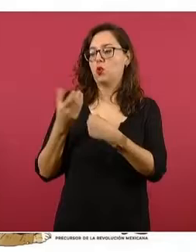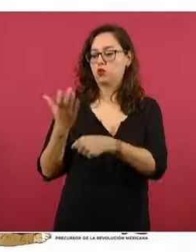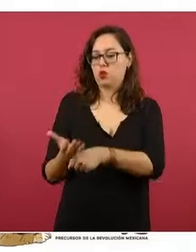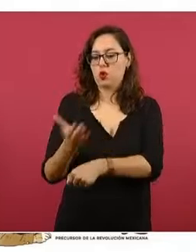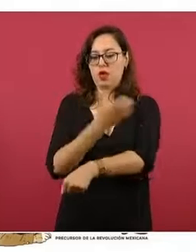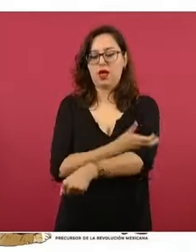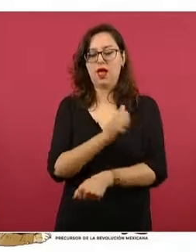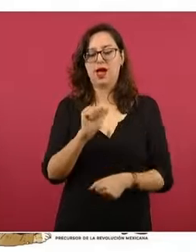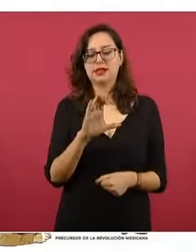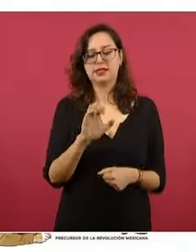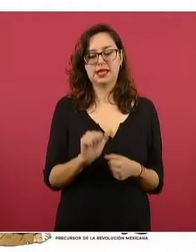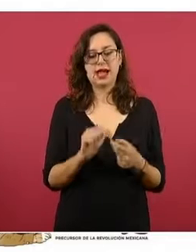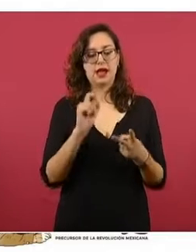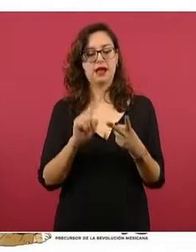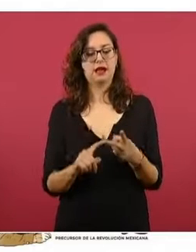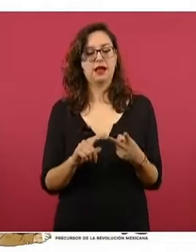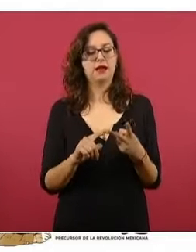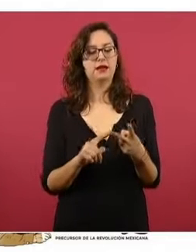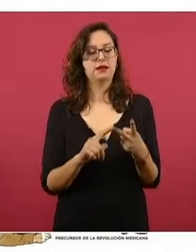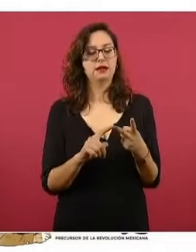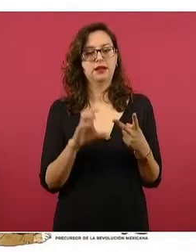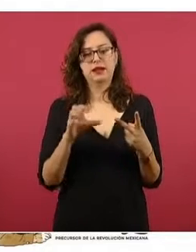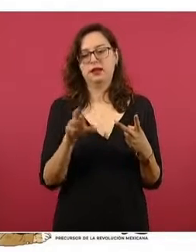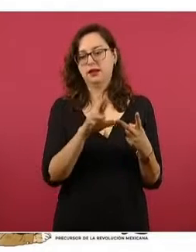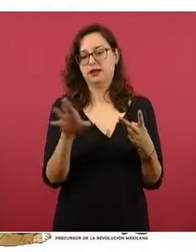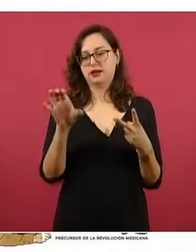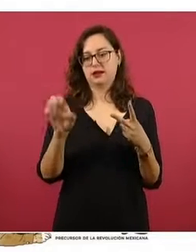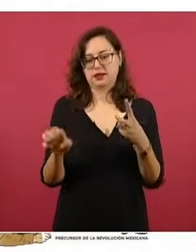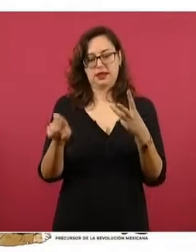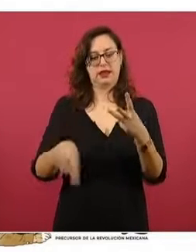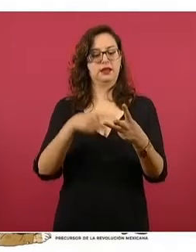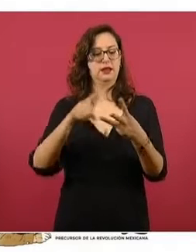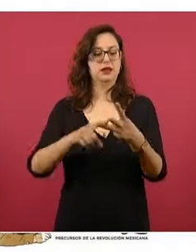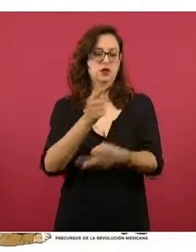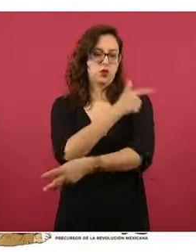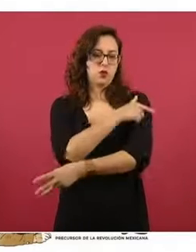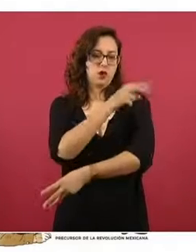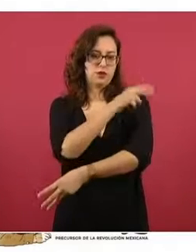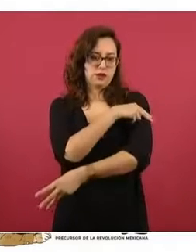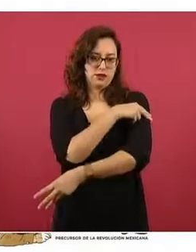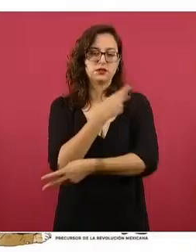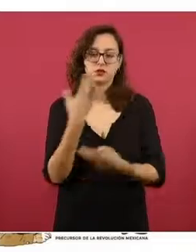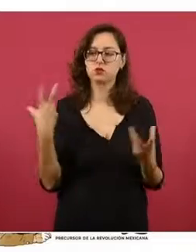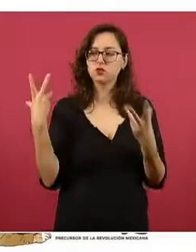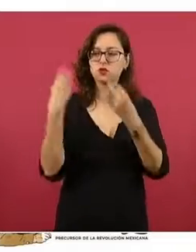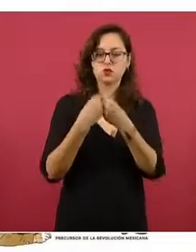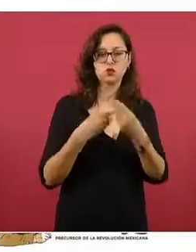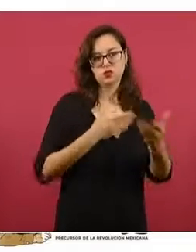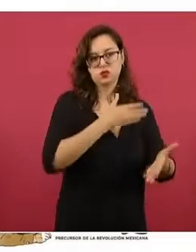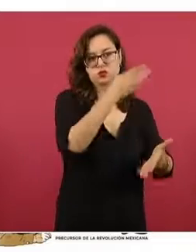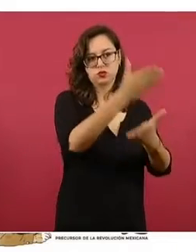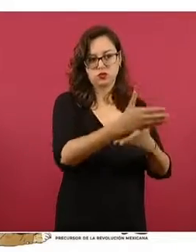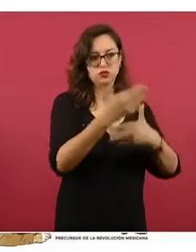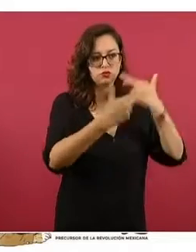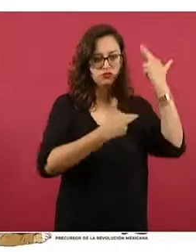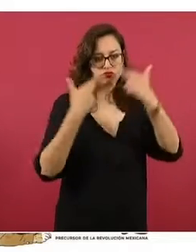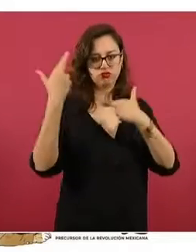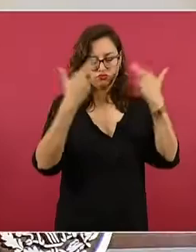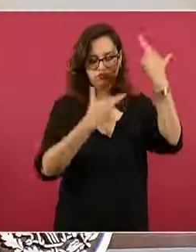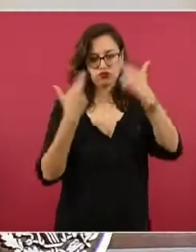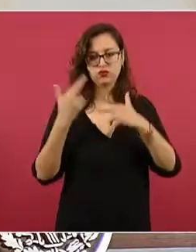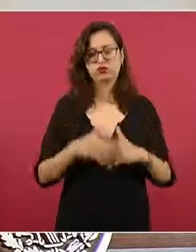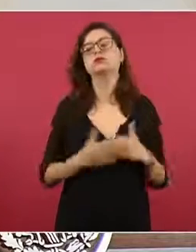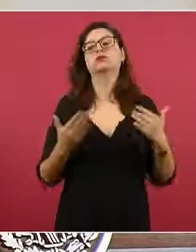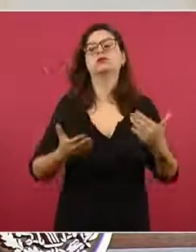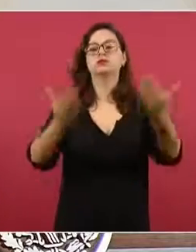de ASEA y acompañados de la CRE y obviamente de la Guardia Nacional de Productos de Primera Necesidad. Vamos a